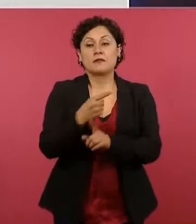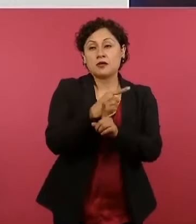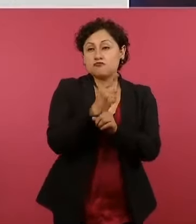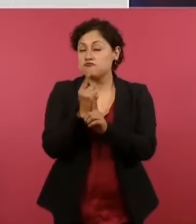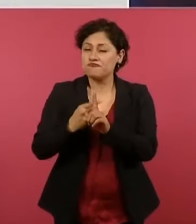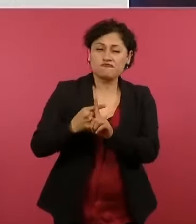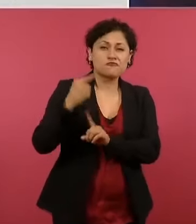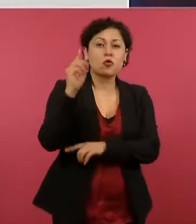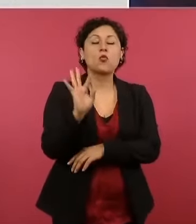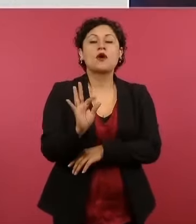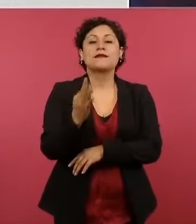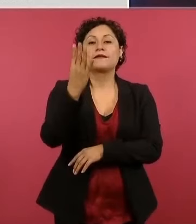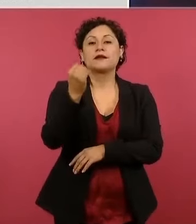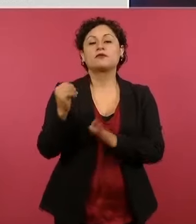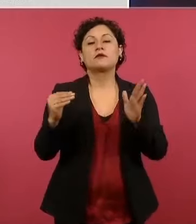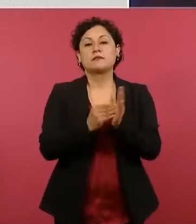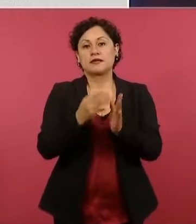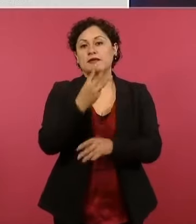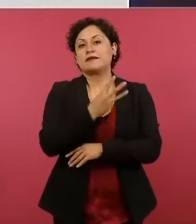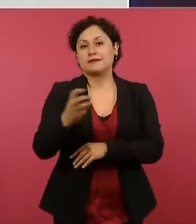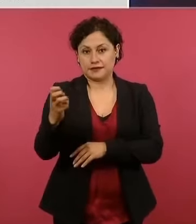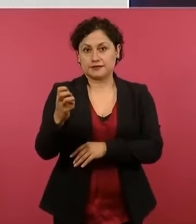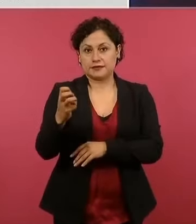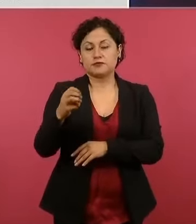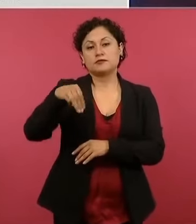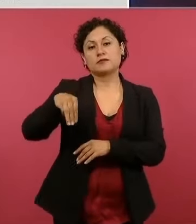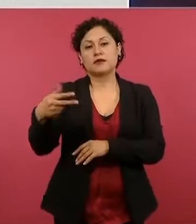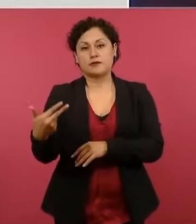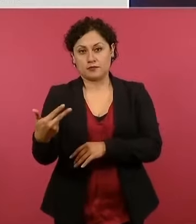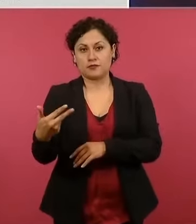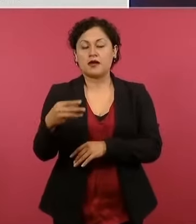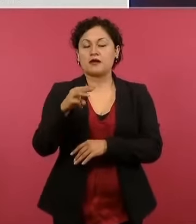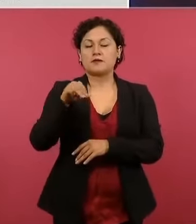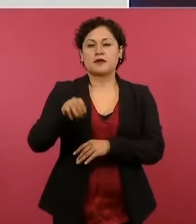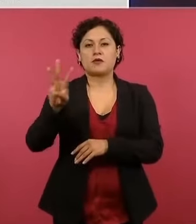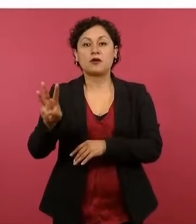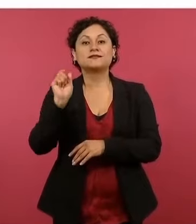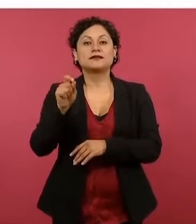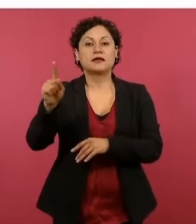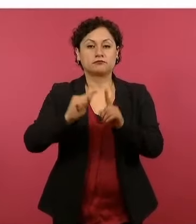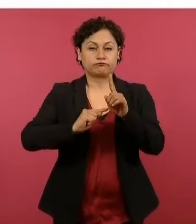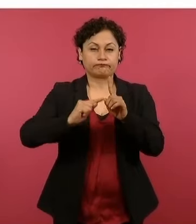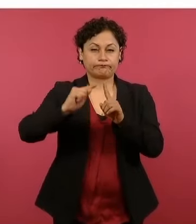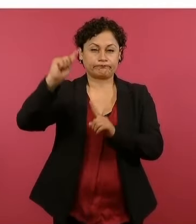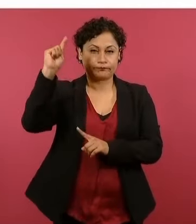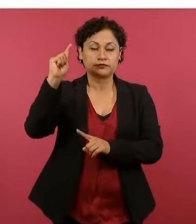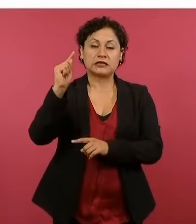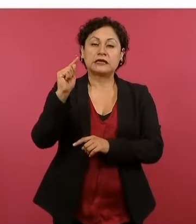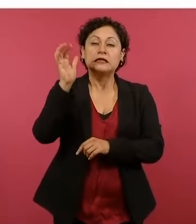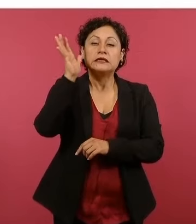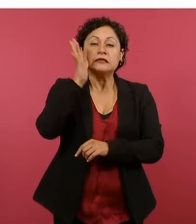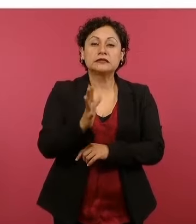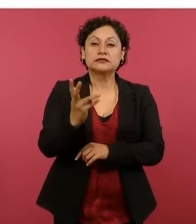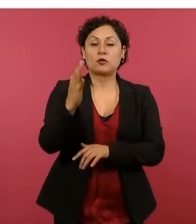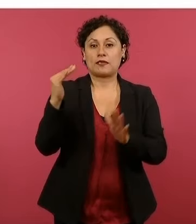49 mil 331 megawatts en el pico, casi 50 mil